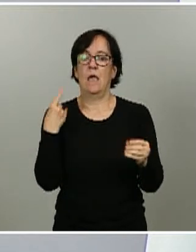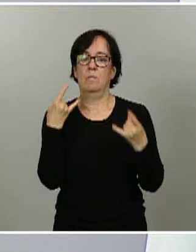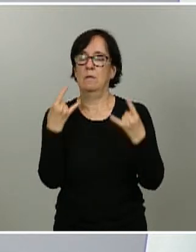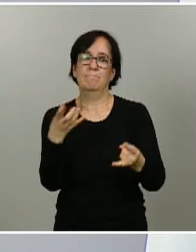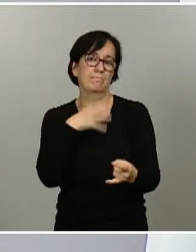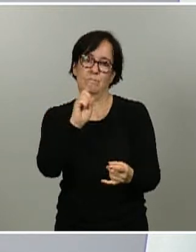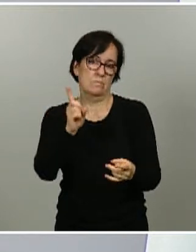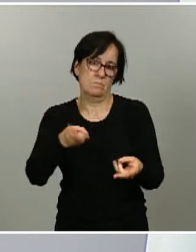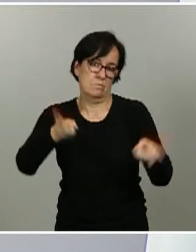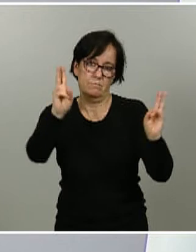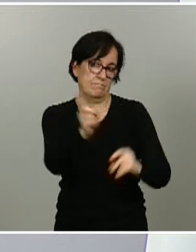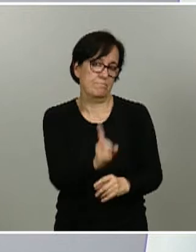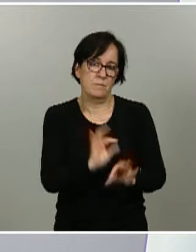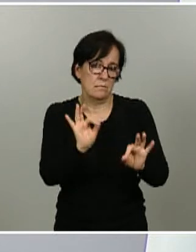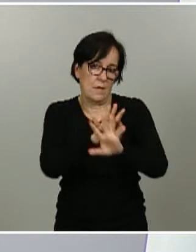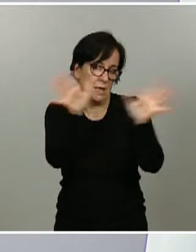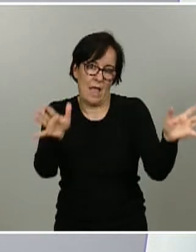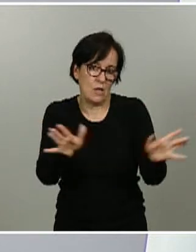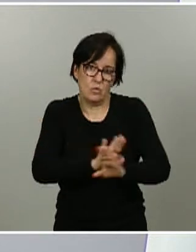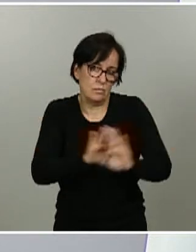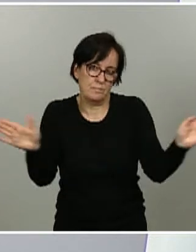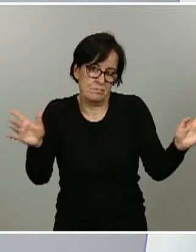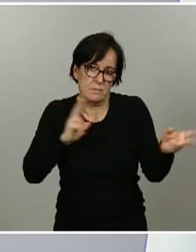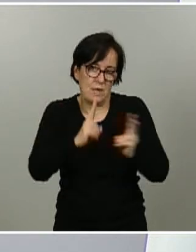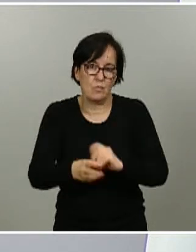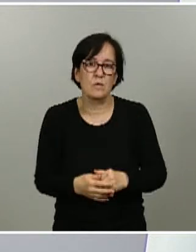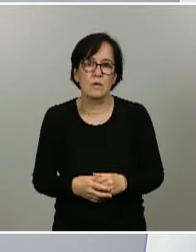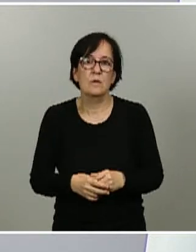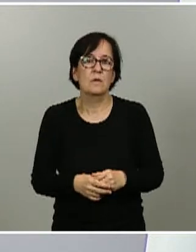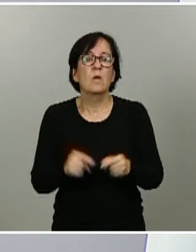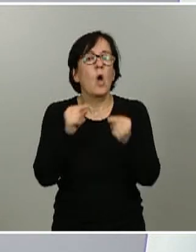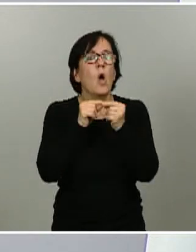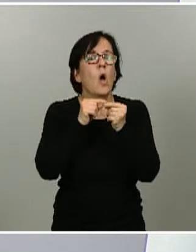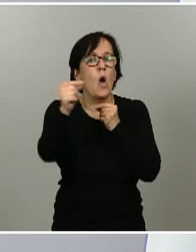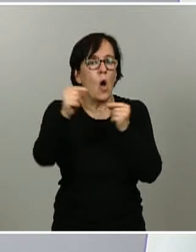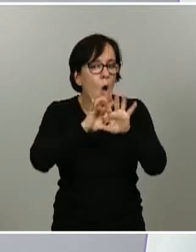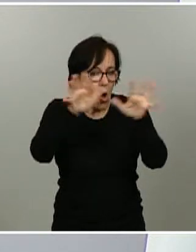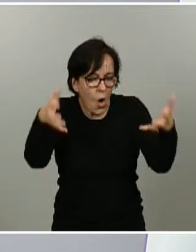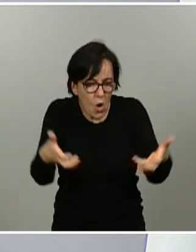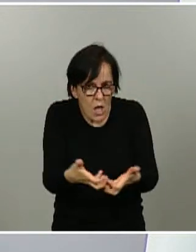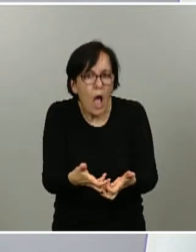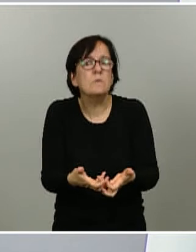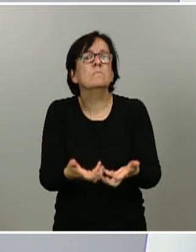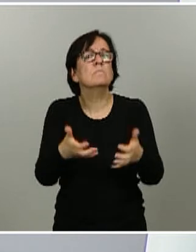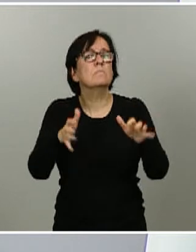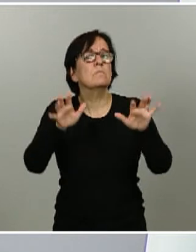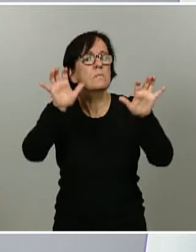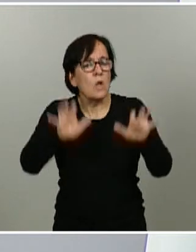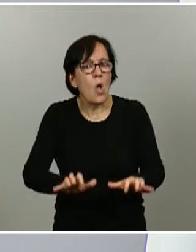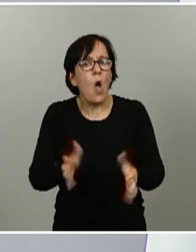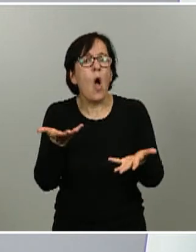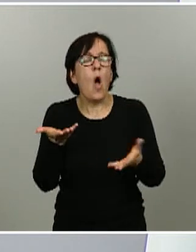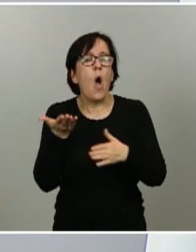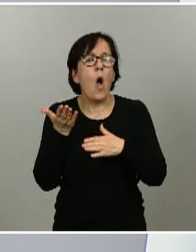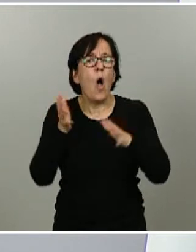es así de claro y contundente la respuesta online las rebajas online las ofertas online pueden estar